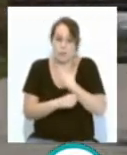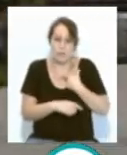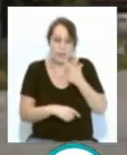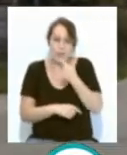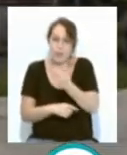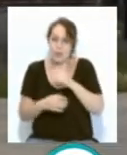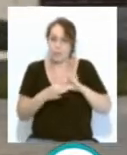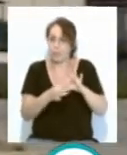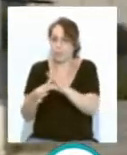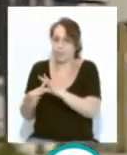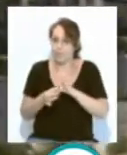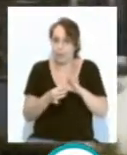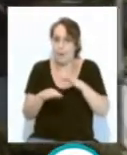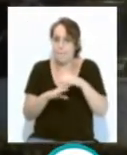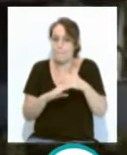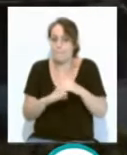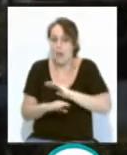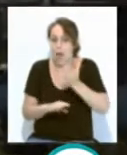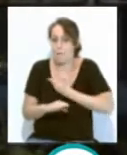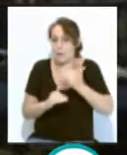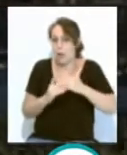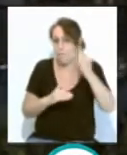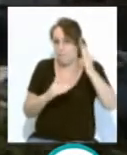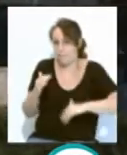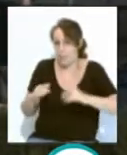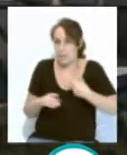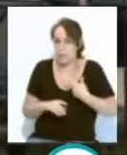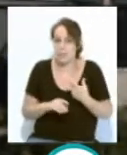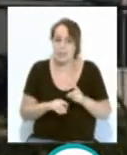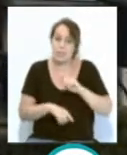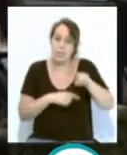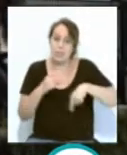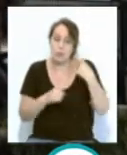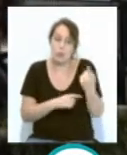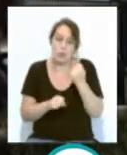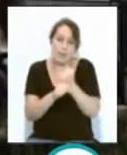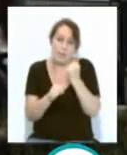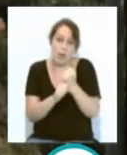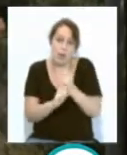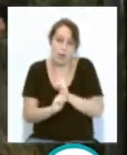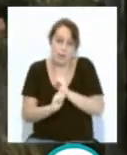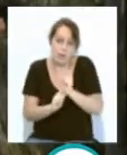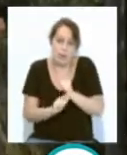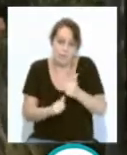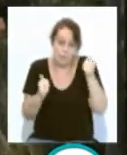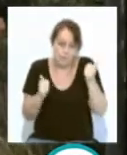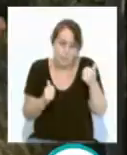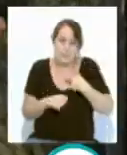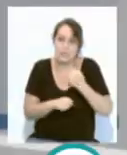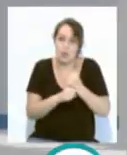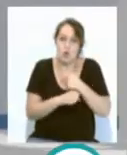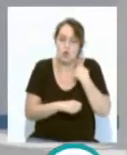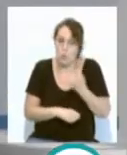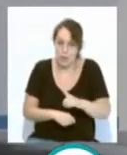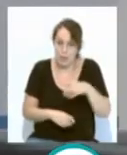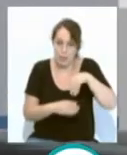frente común para intentar minimizar el impacto que supone esta medida y sacar una rentabilidad para que no se pierdan puestos de trabajo en las plantas gaditanas.